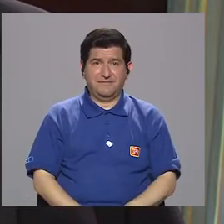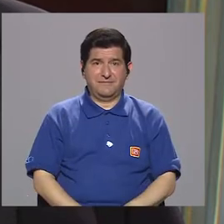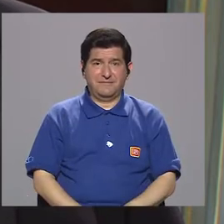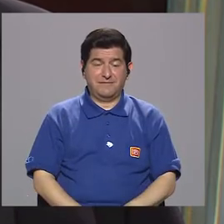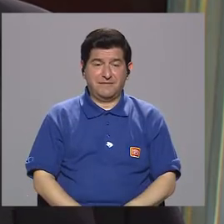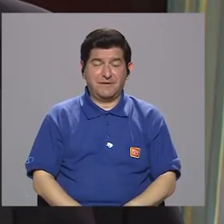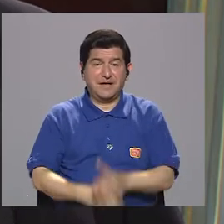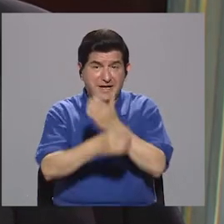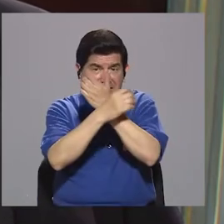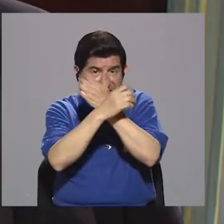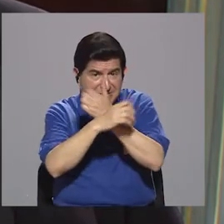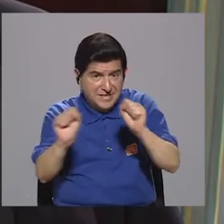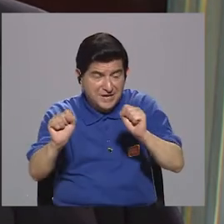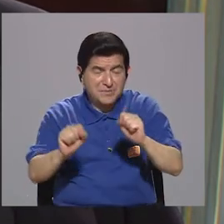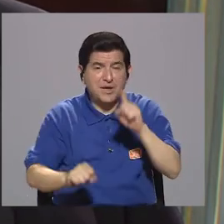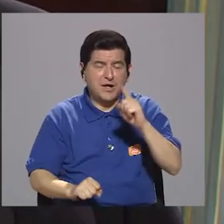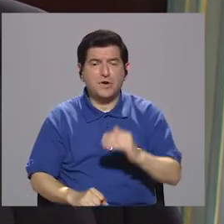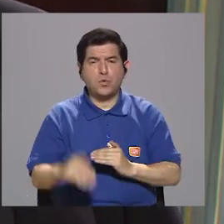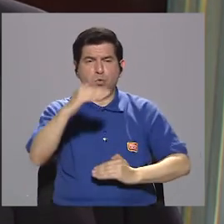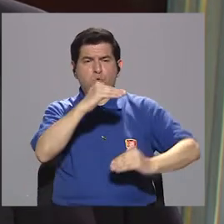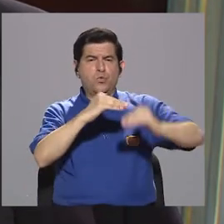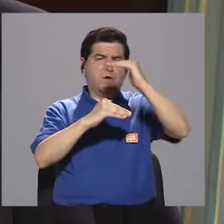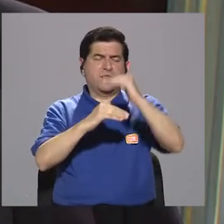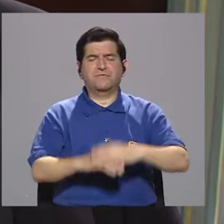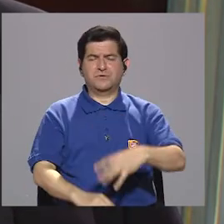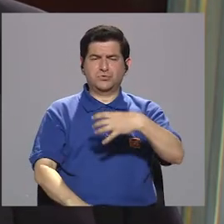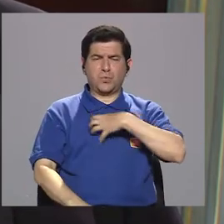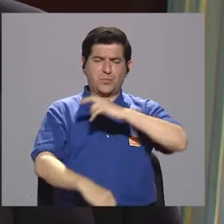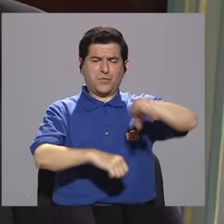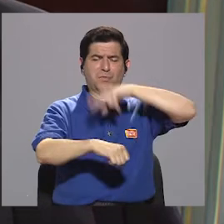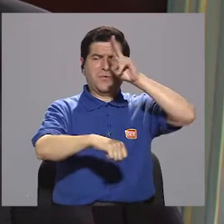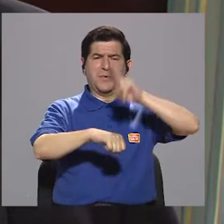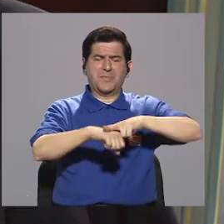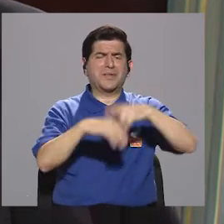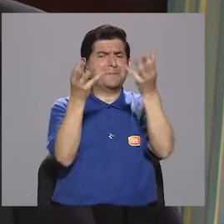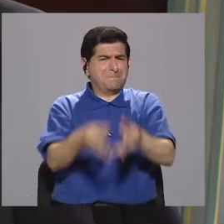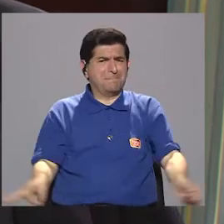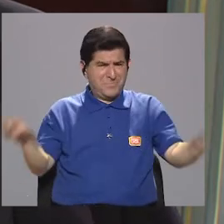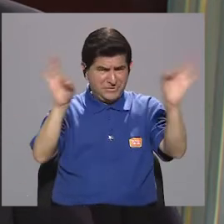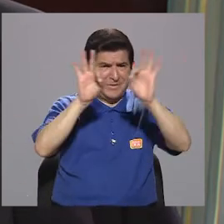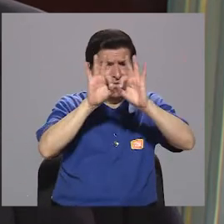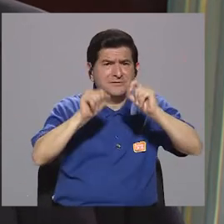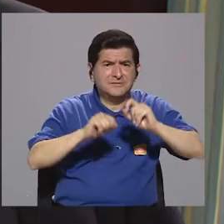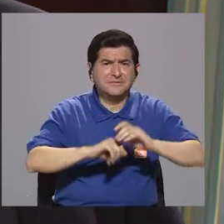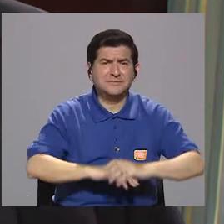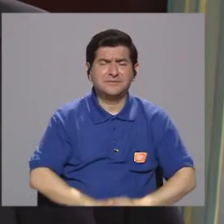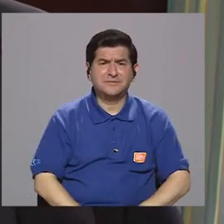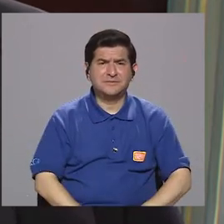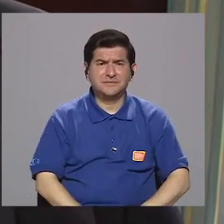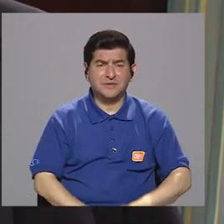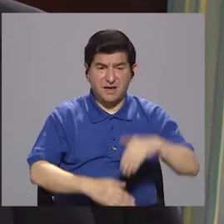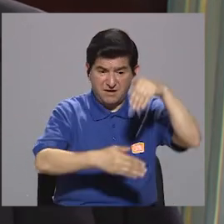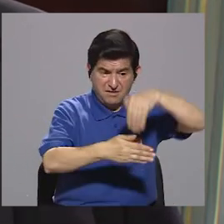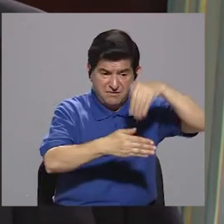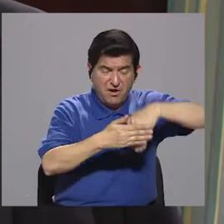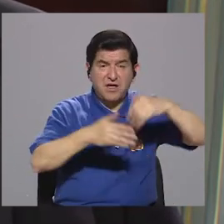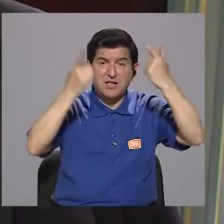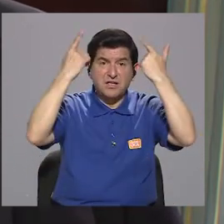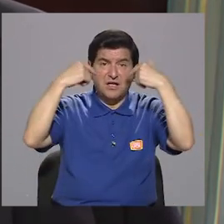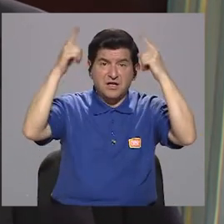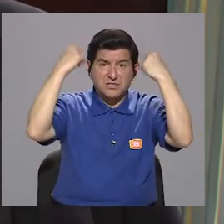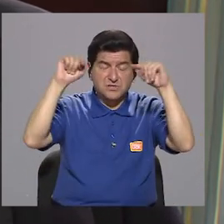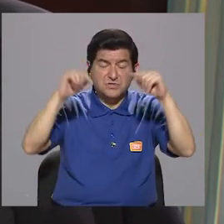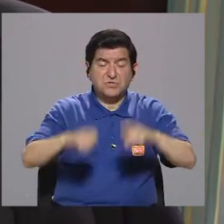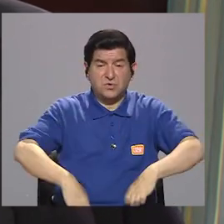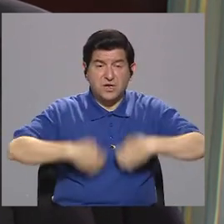Es el rescate tal vez de un inmueble en patrimonio nacional potentísimo, don Johnny. ¿Existe algún registro exitoso